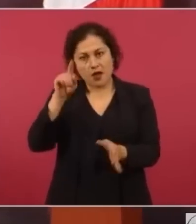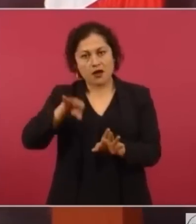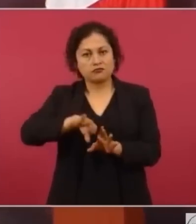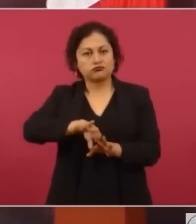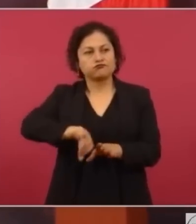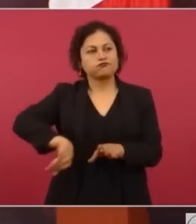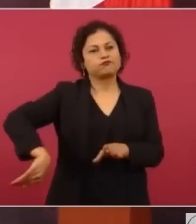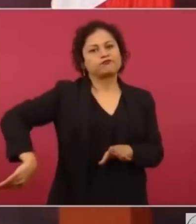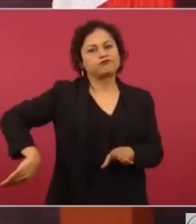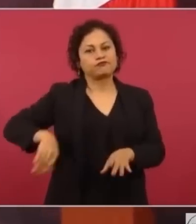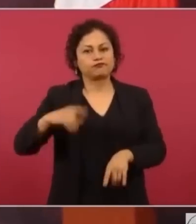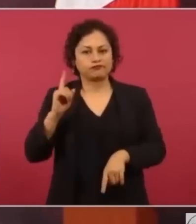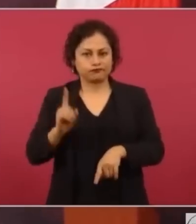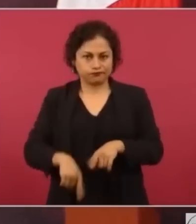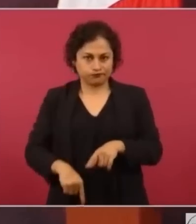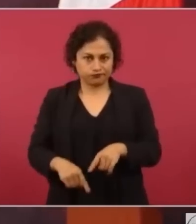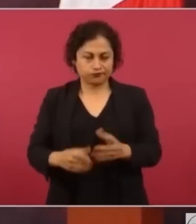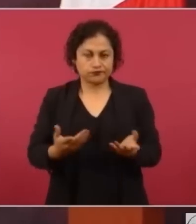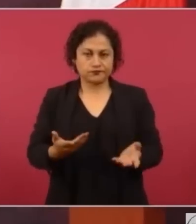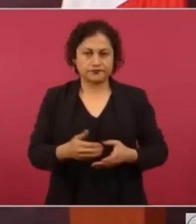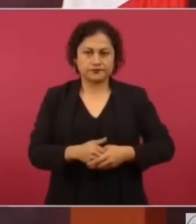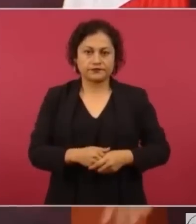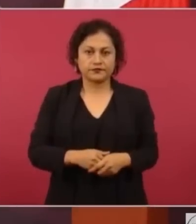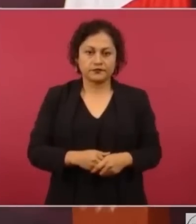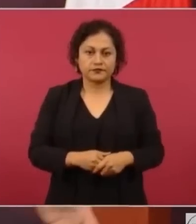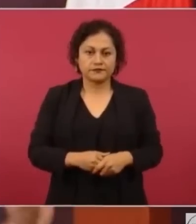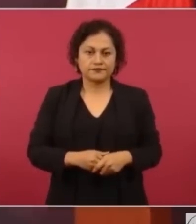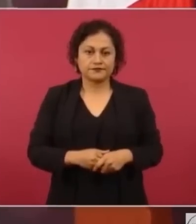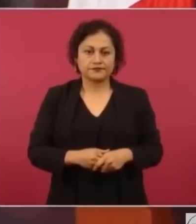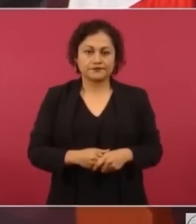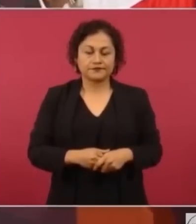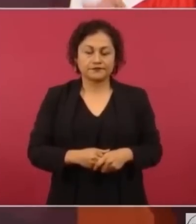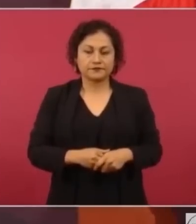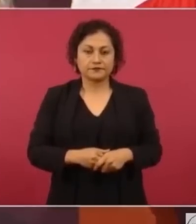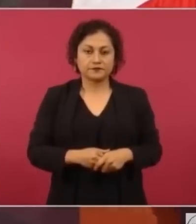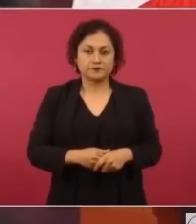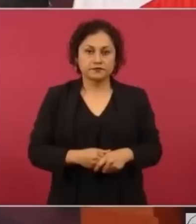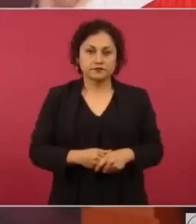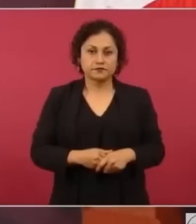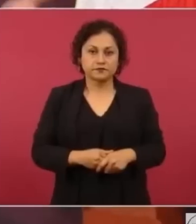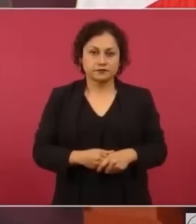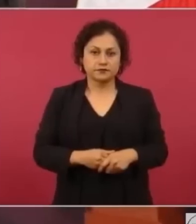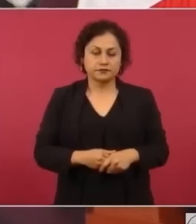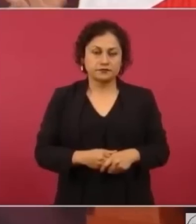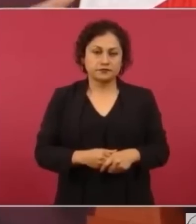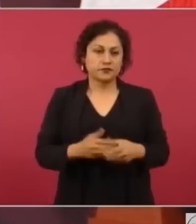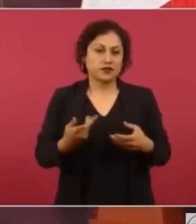candidata. Y se suben todos.